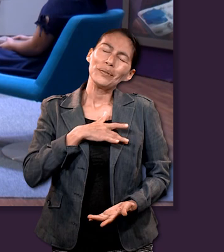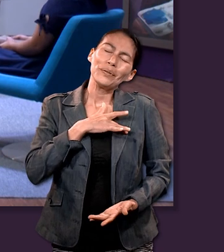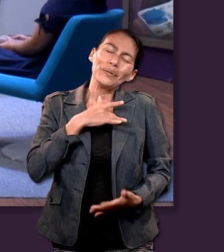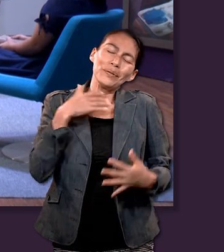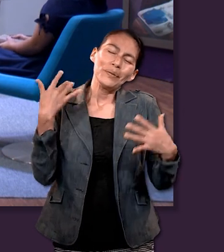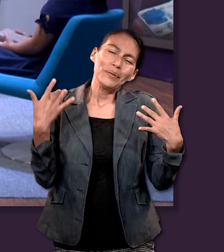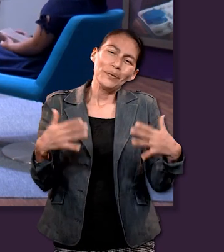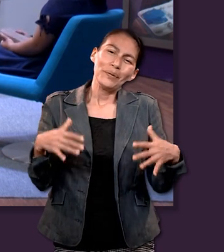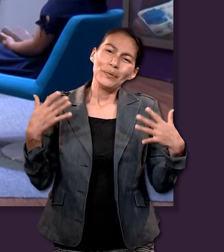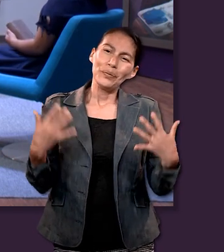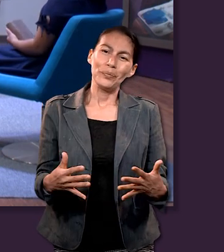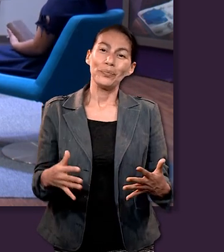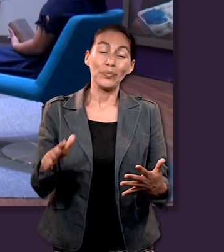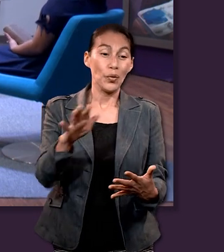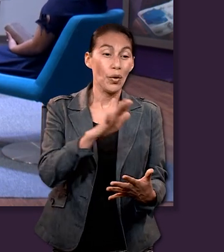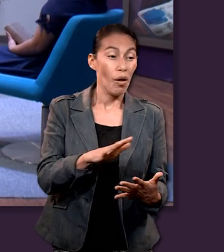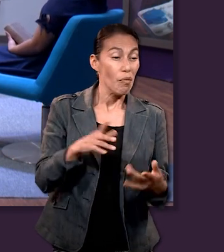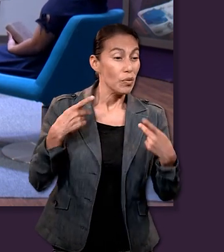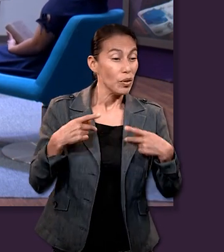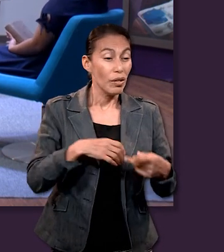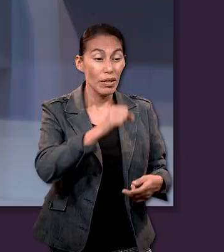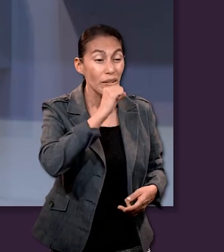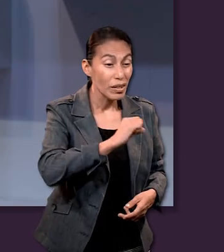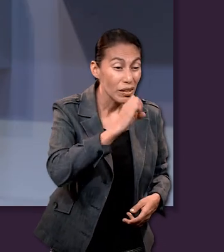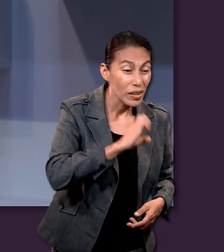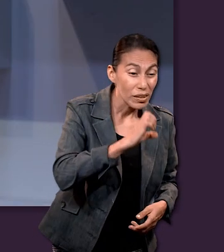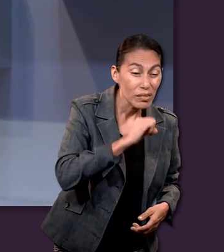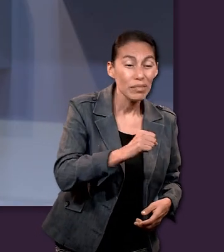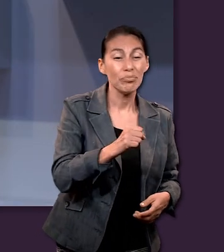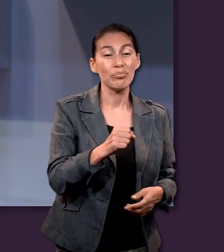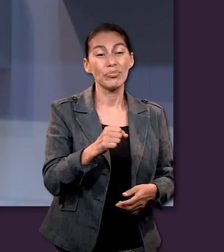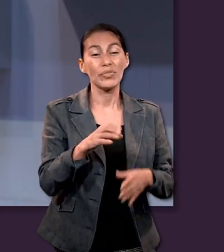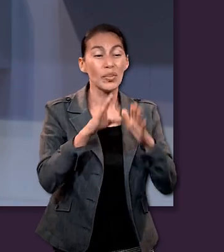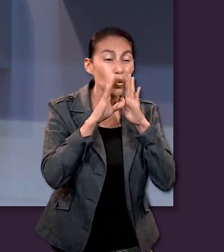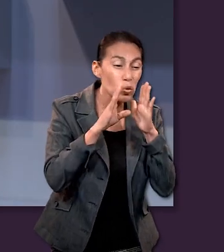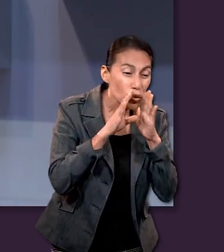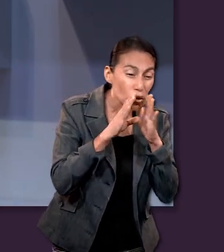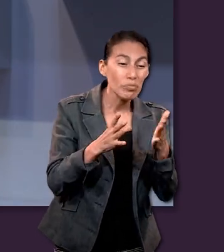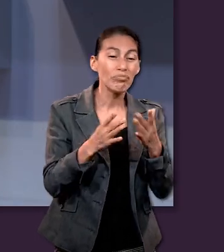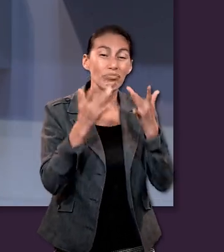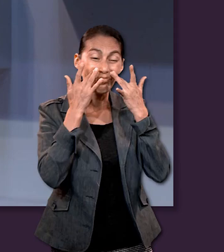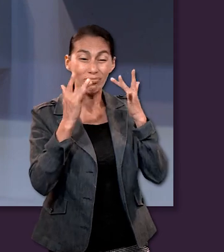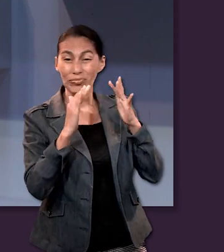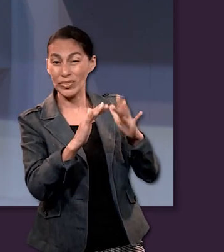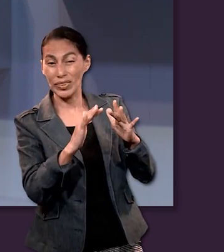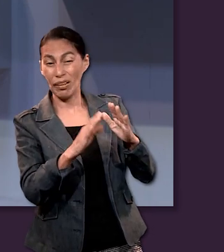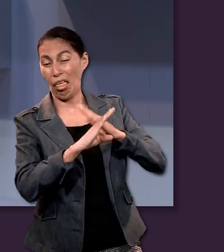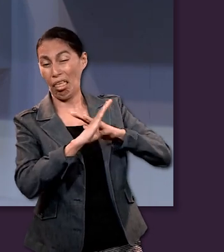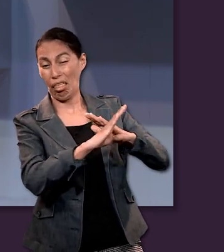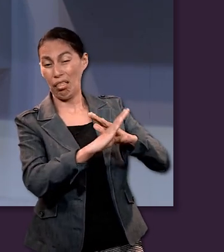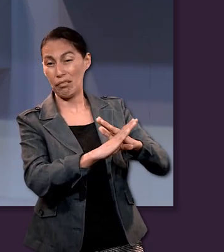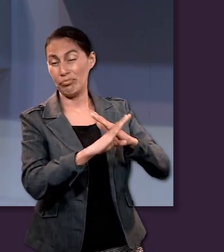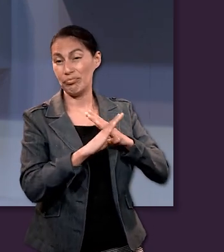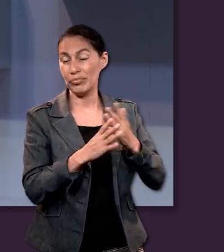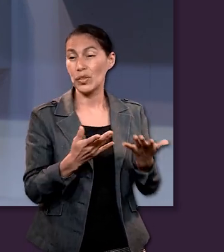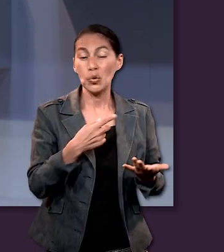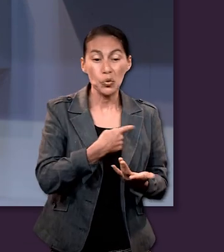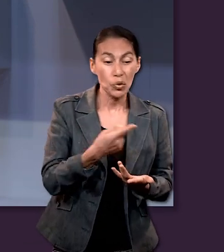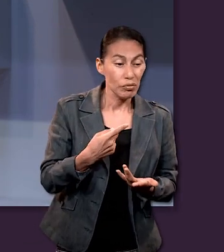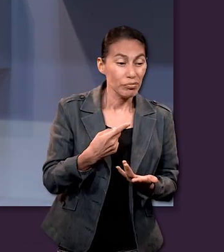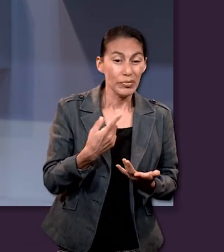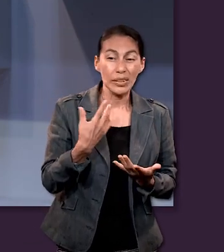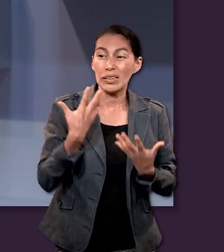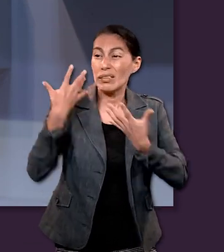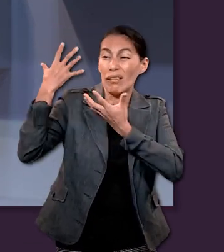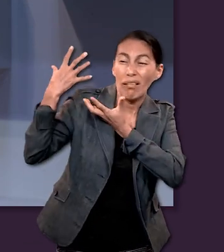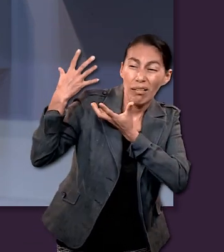es lo más reconfortante que podemos escuchar o a pesar de todas las críticas los rechazos las adversidades todo